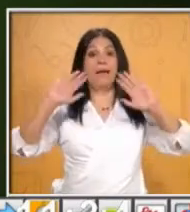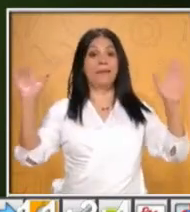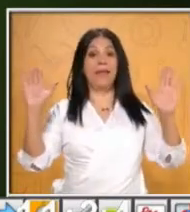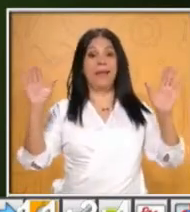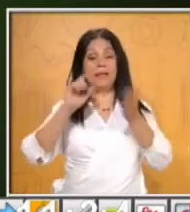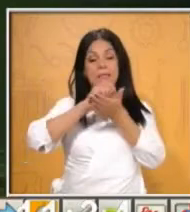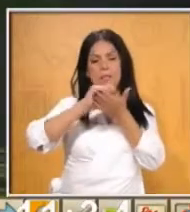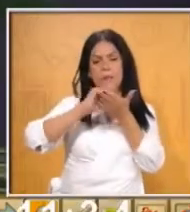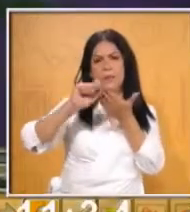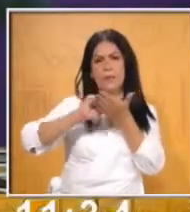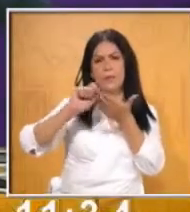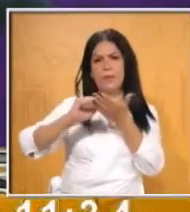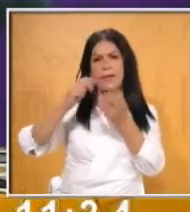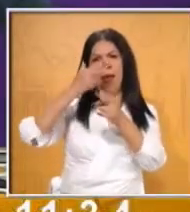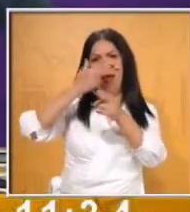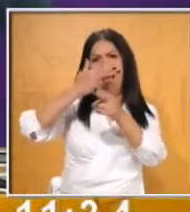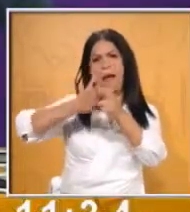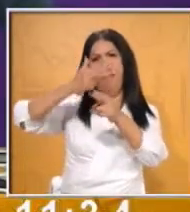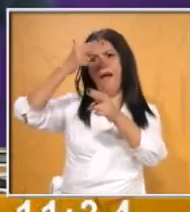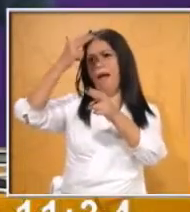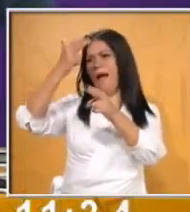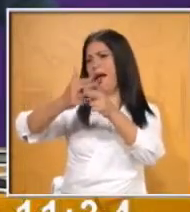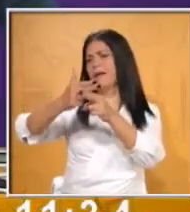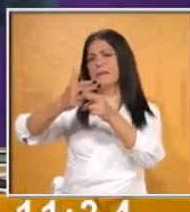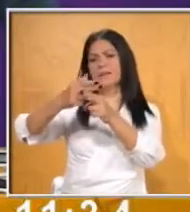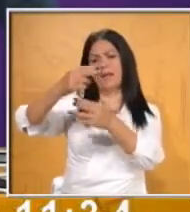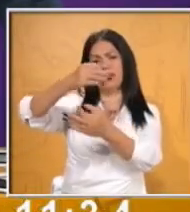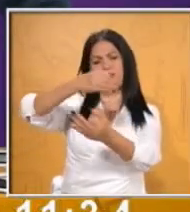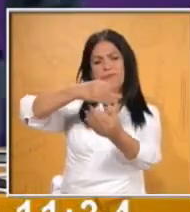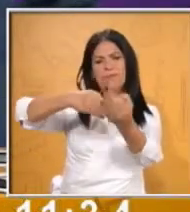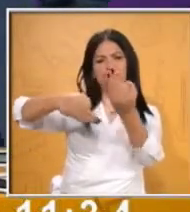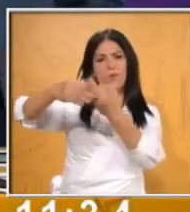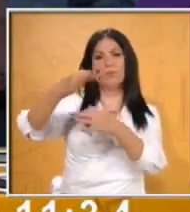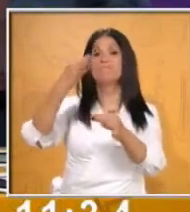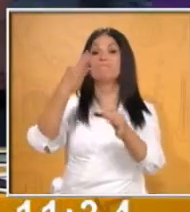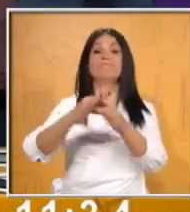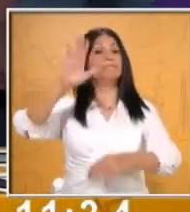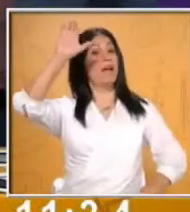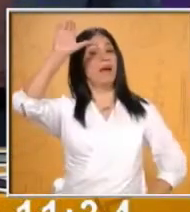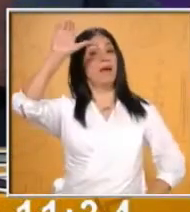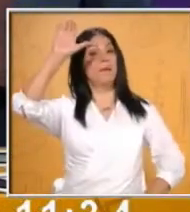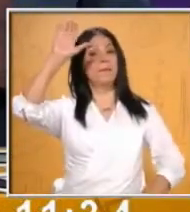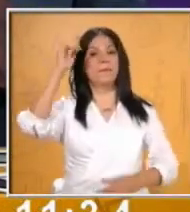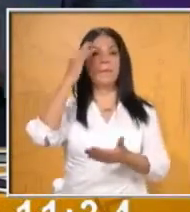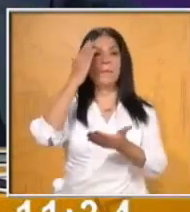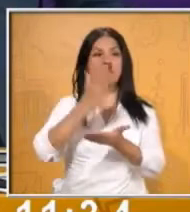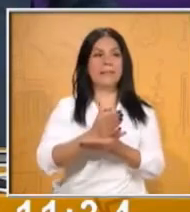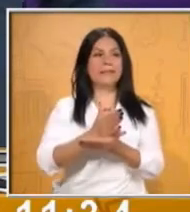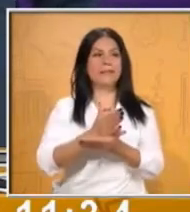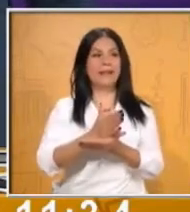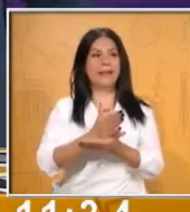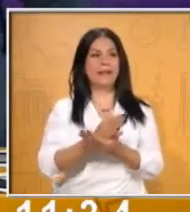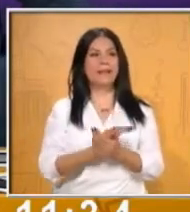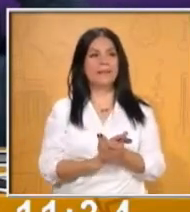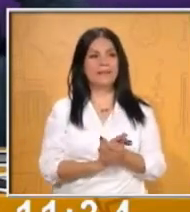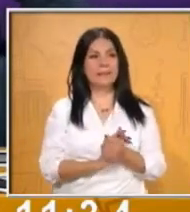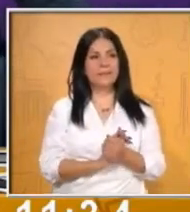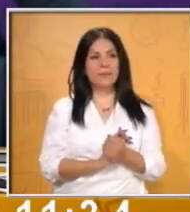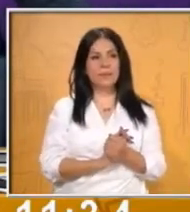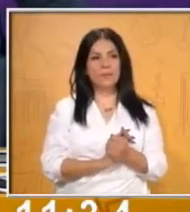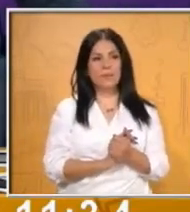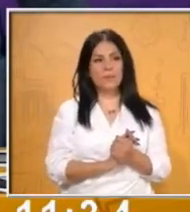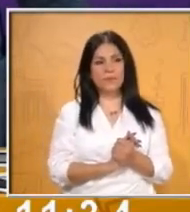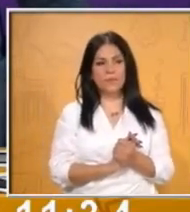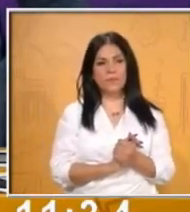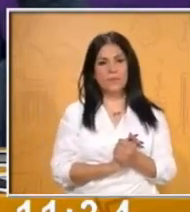Pues va a empezar a ver quién hizo más puntos, maestra. Sí. En este caso, si no alcanzó a llenar todo y la otra persona ya dijo Basta,